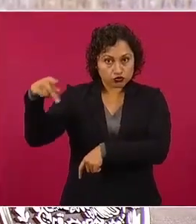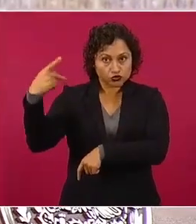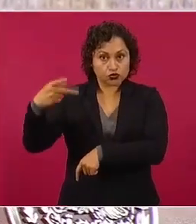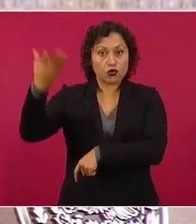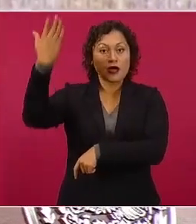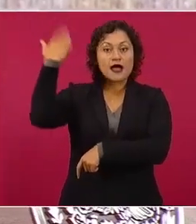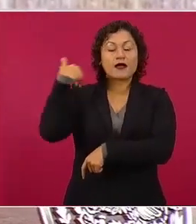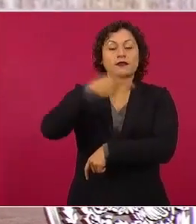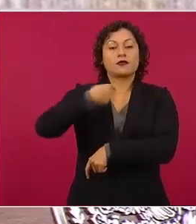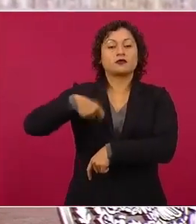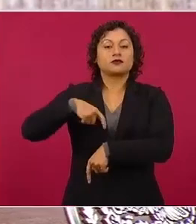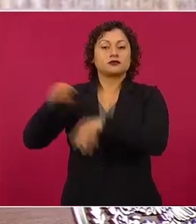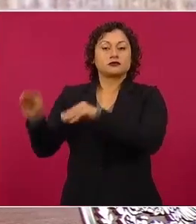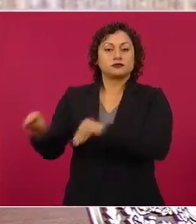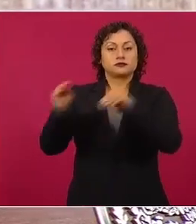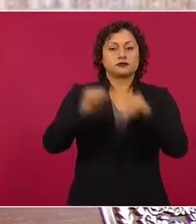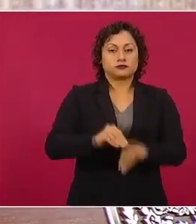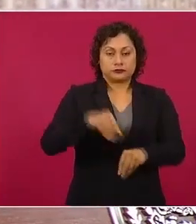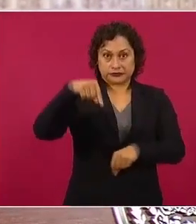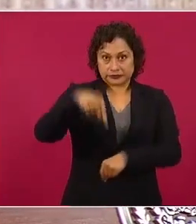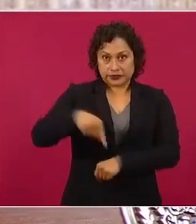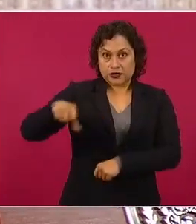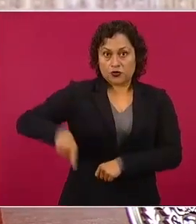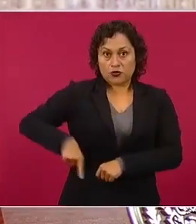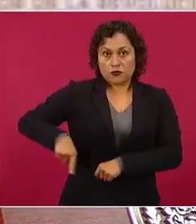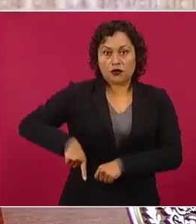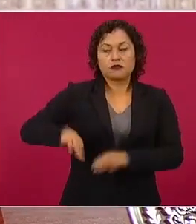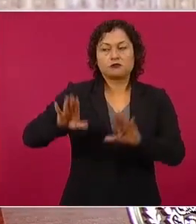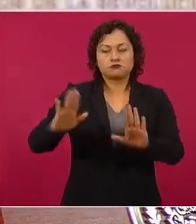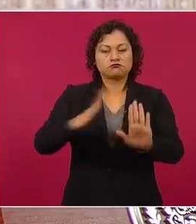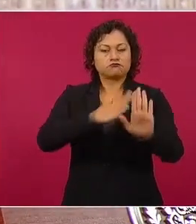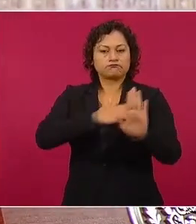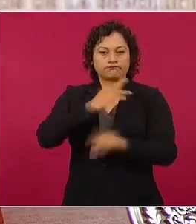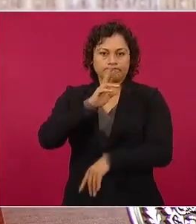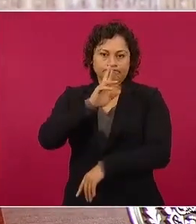cuando llegamos al gobierno.